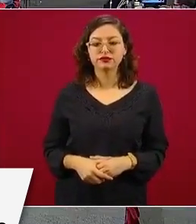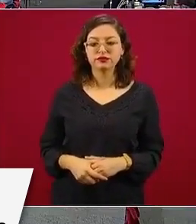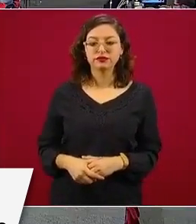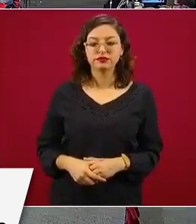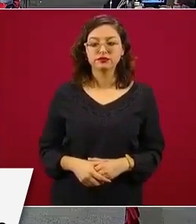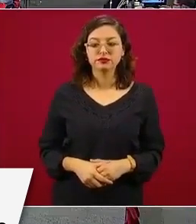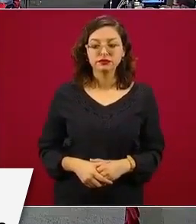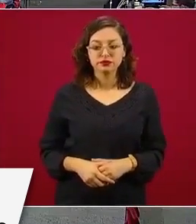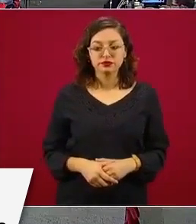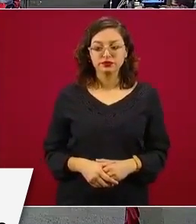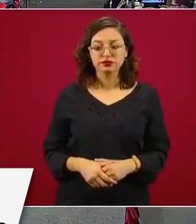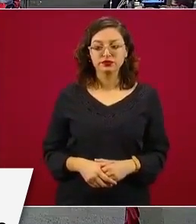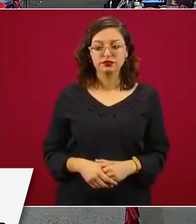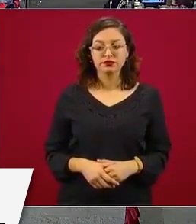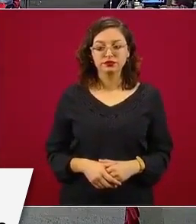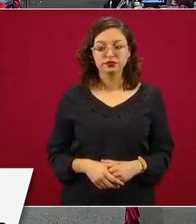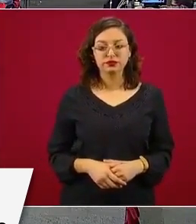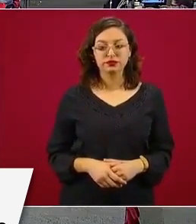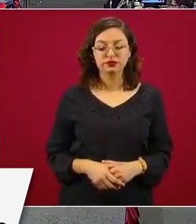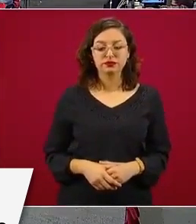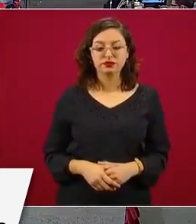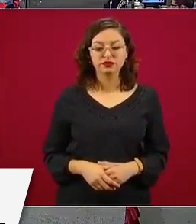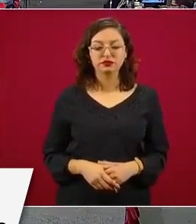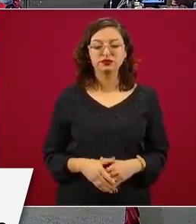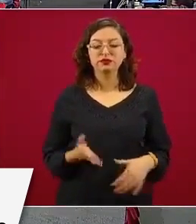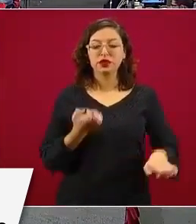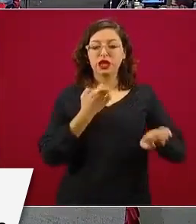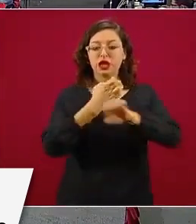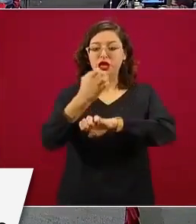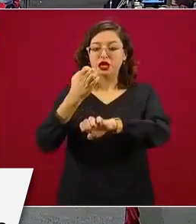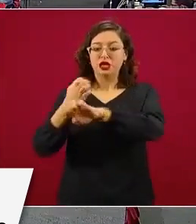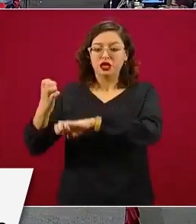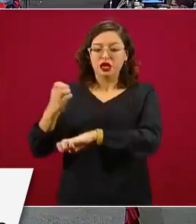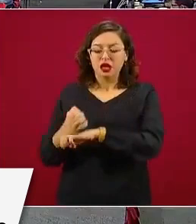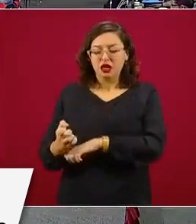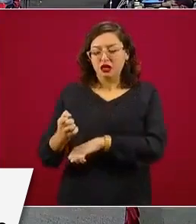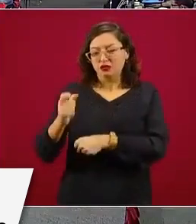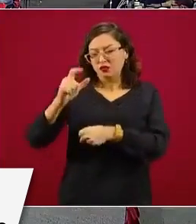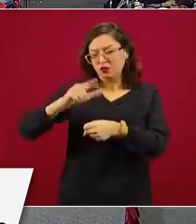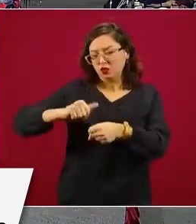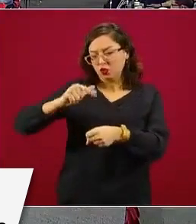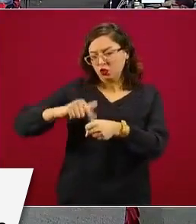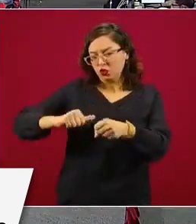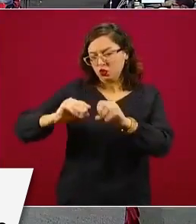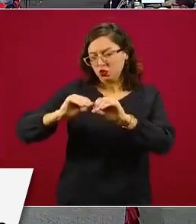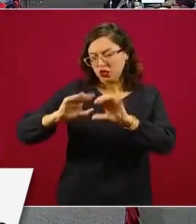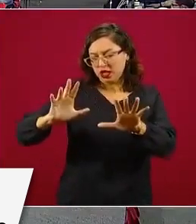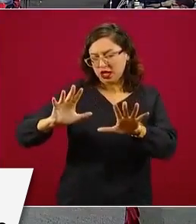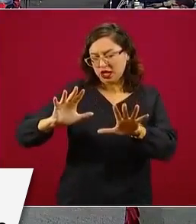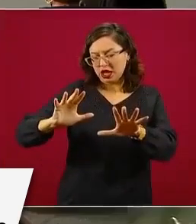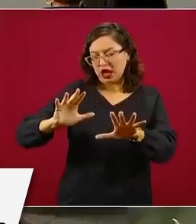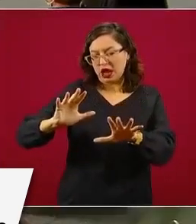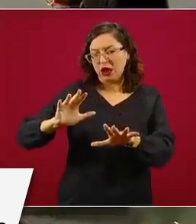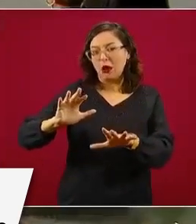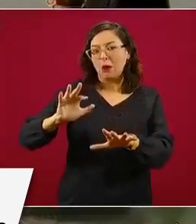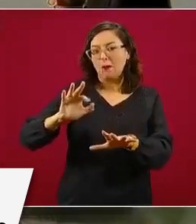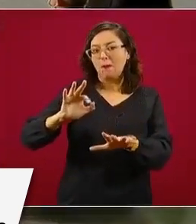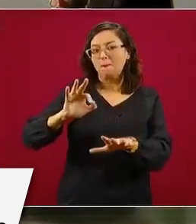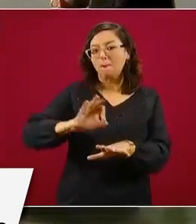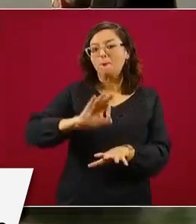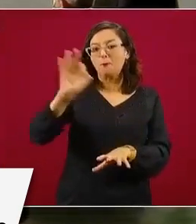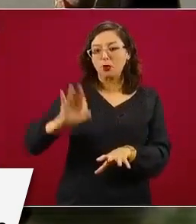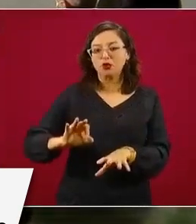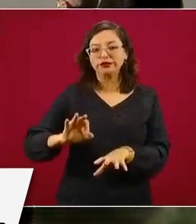los estados que están en color crema son los que tienen un mayor porcentaje